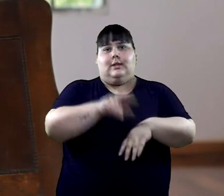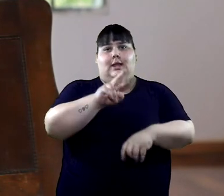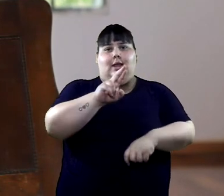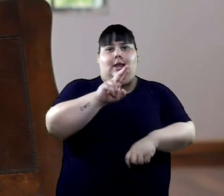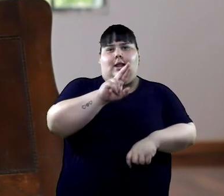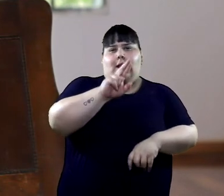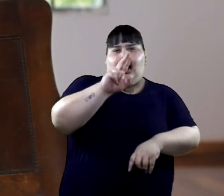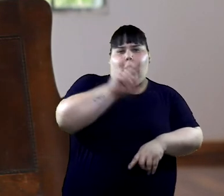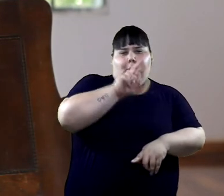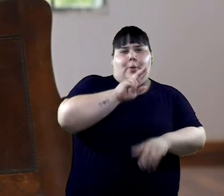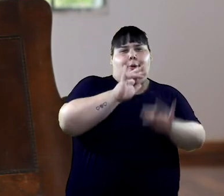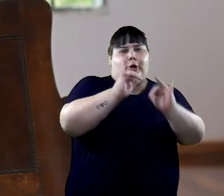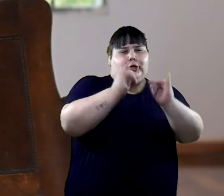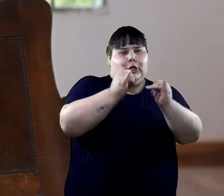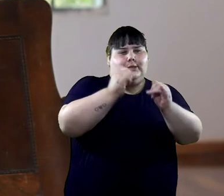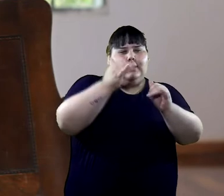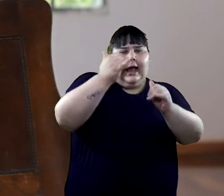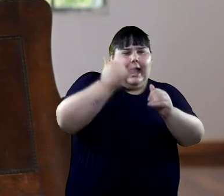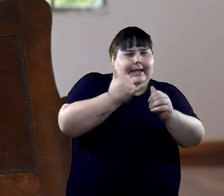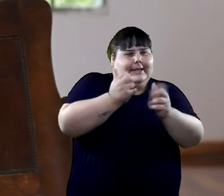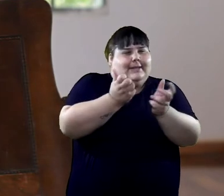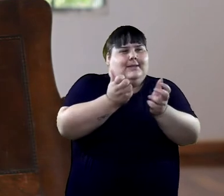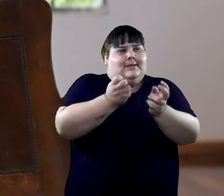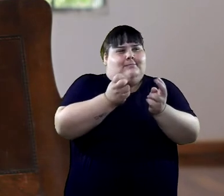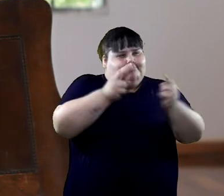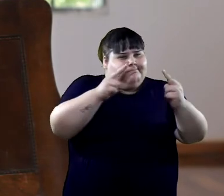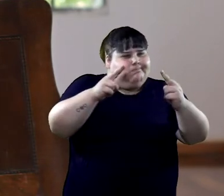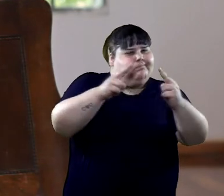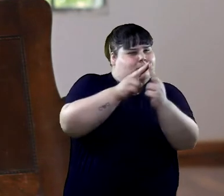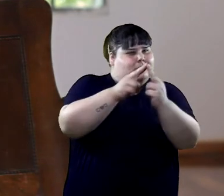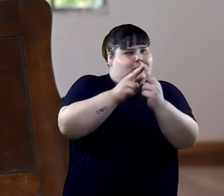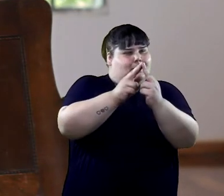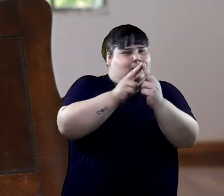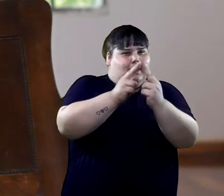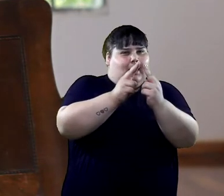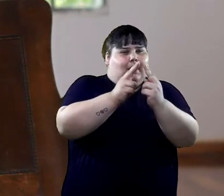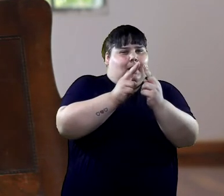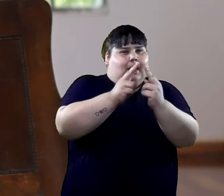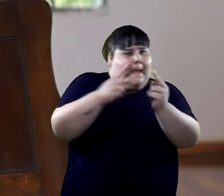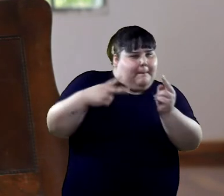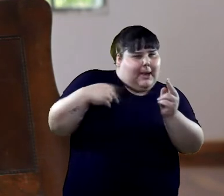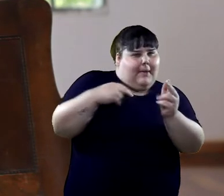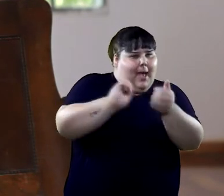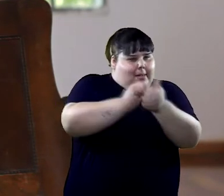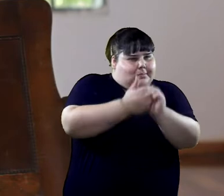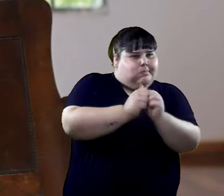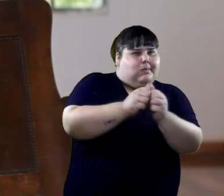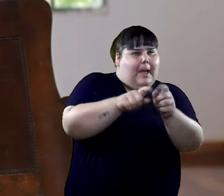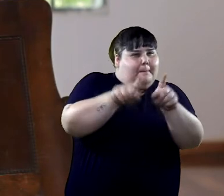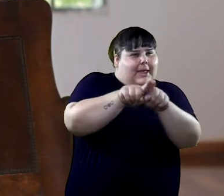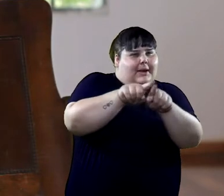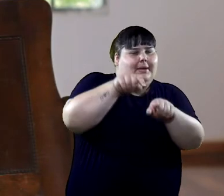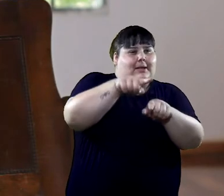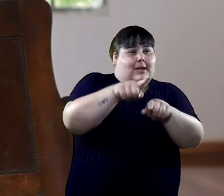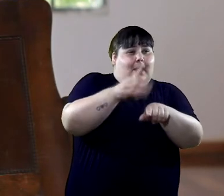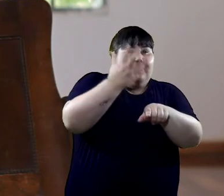íntimos que tienen las chicas en parejas, no disfrutan.